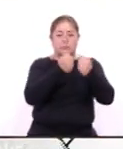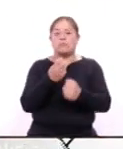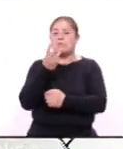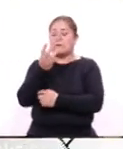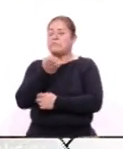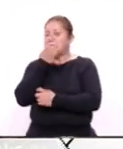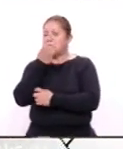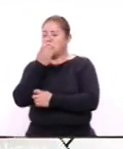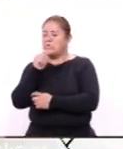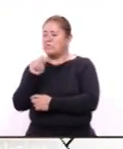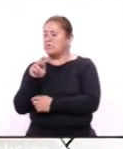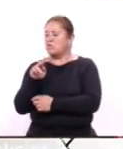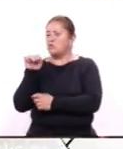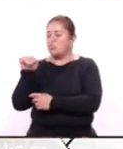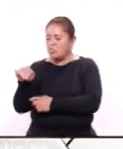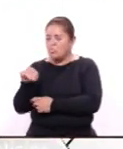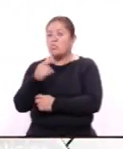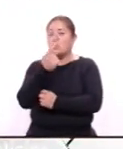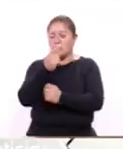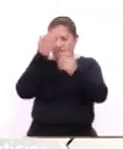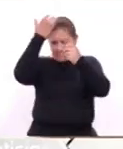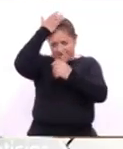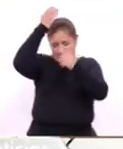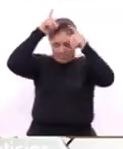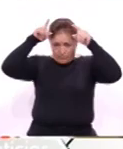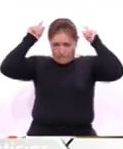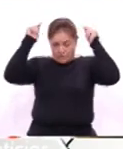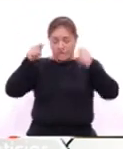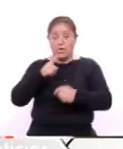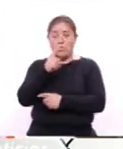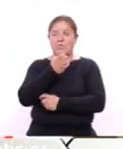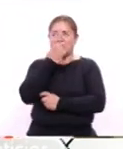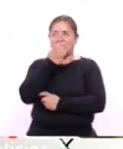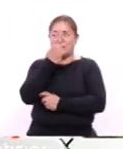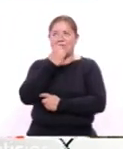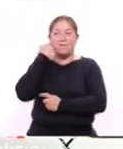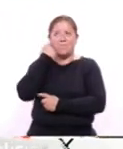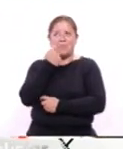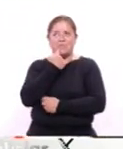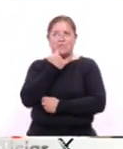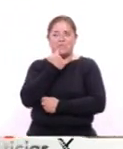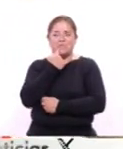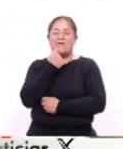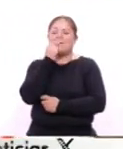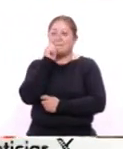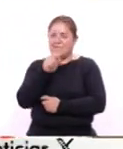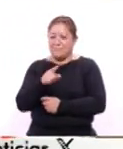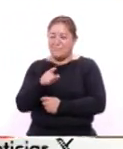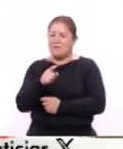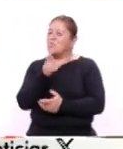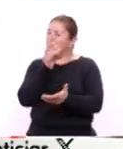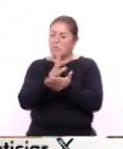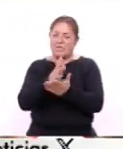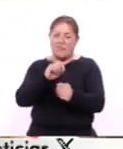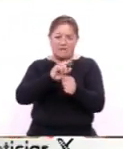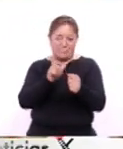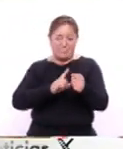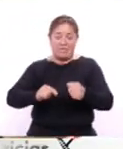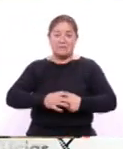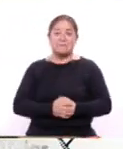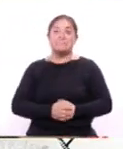técnicos en urgencias médicas y una de enfermería una estancia de día para niños y jóvenes con sordera única en el país